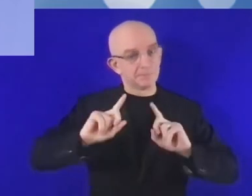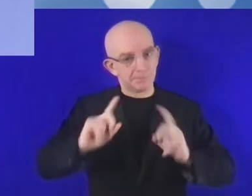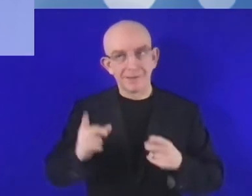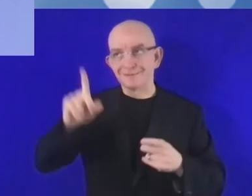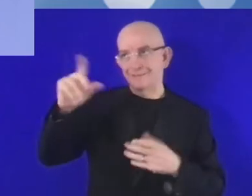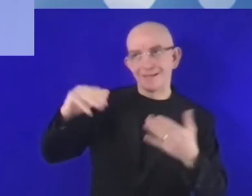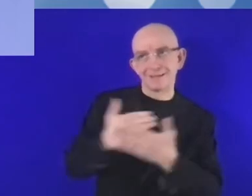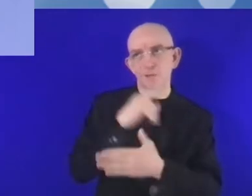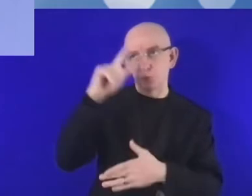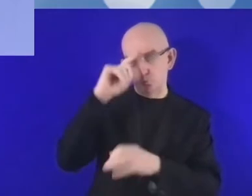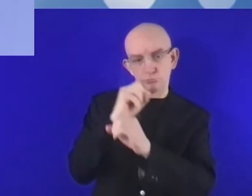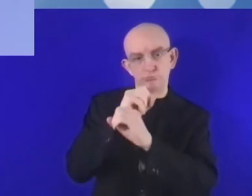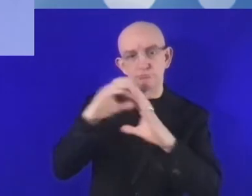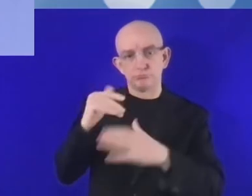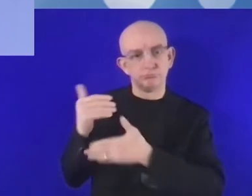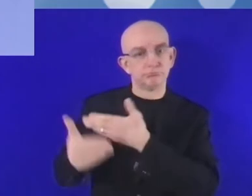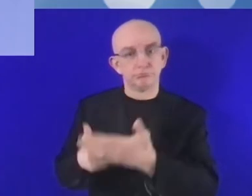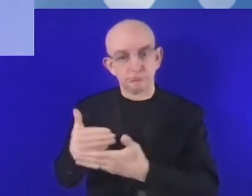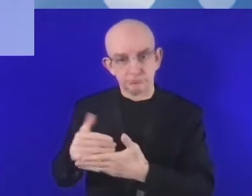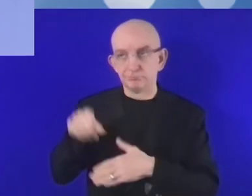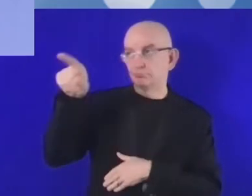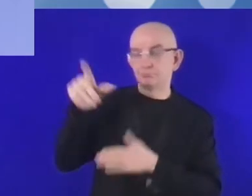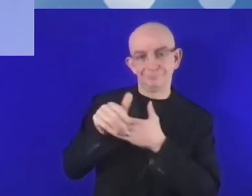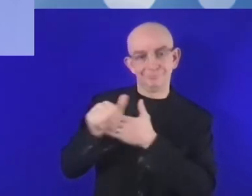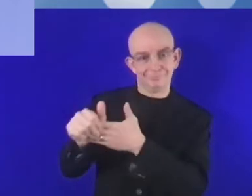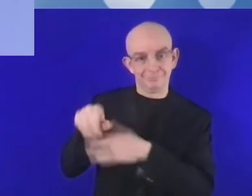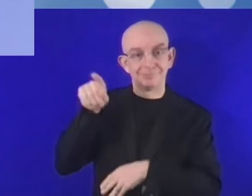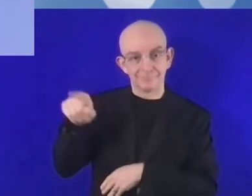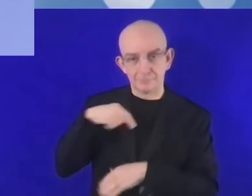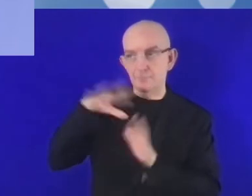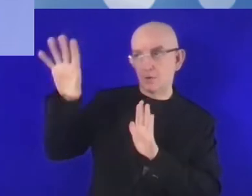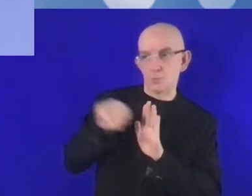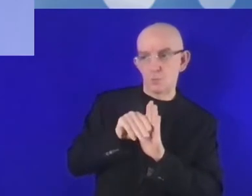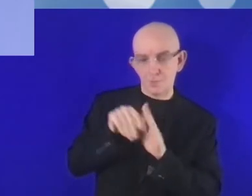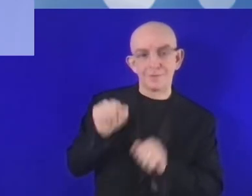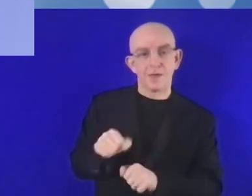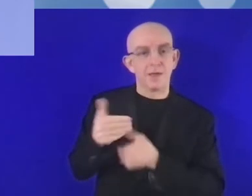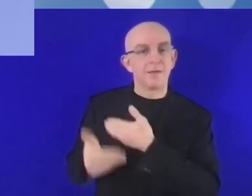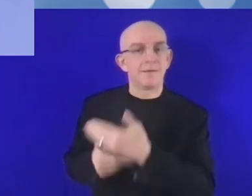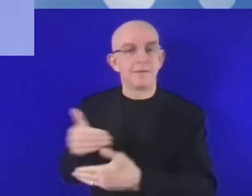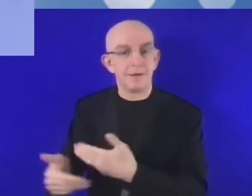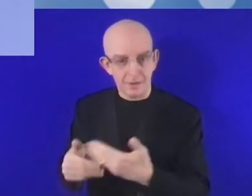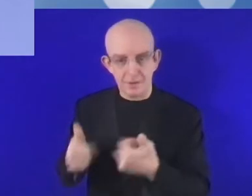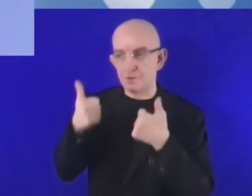de pensar y una involucración muy decidida por parte de los líderes.